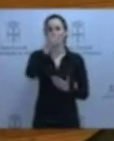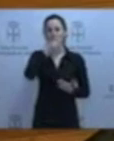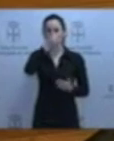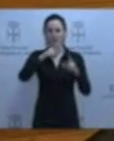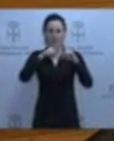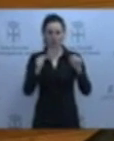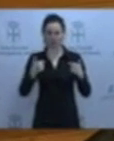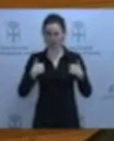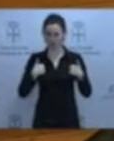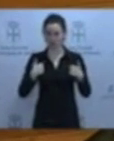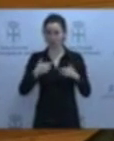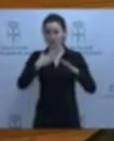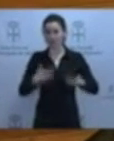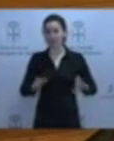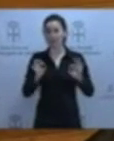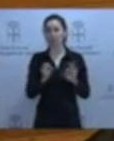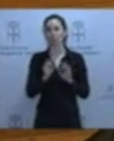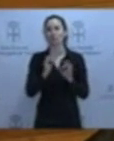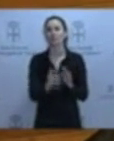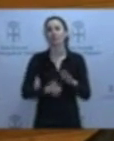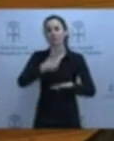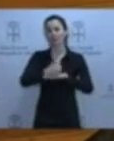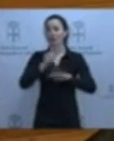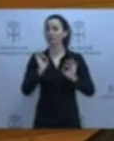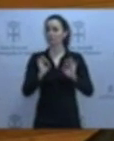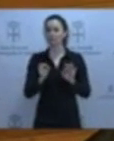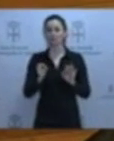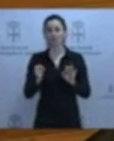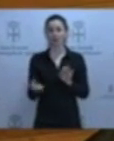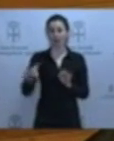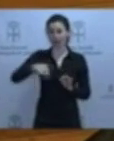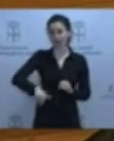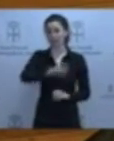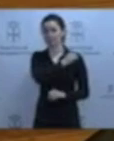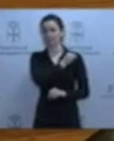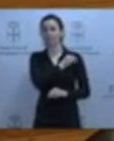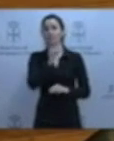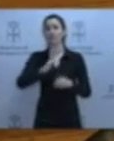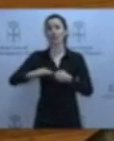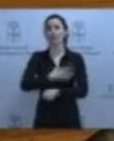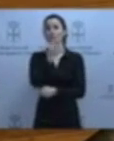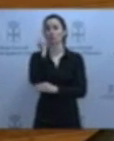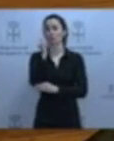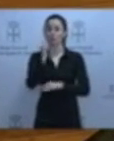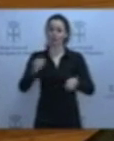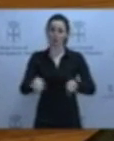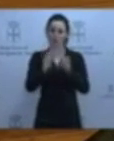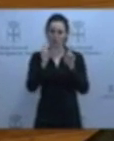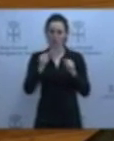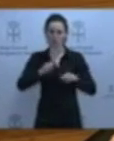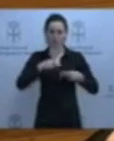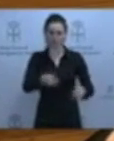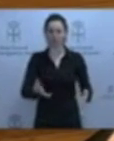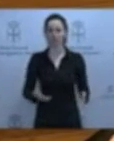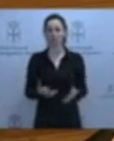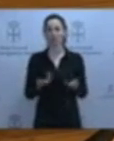Asturiana y tiene un componente orgánico evidente. Me lo hace aquí, en el ámbito institucional, tampoco pasa nada. Es decir, yo le contesto,